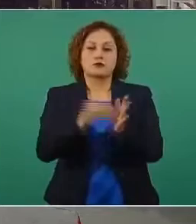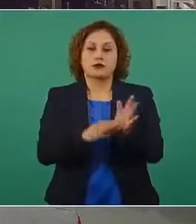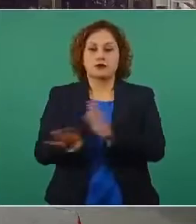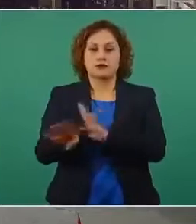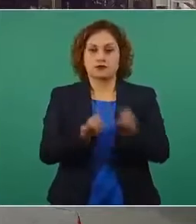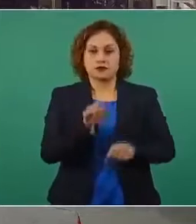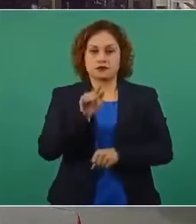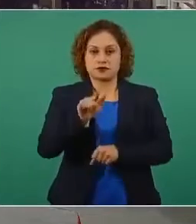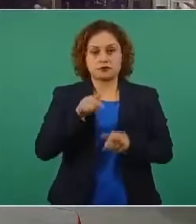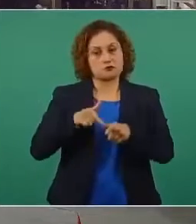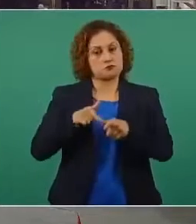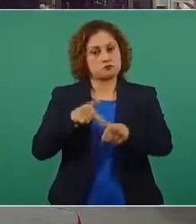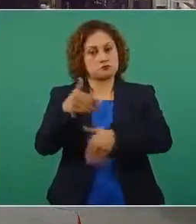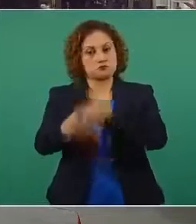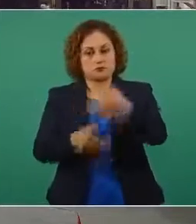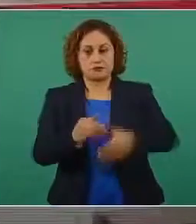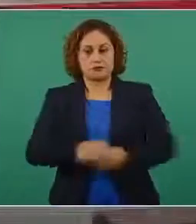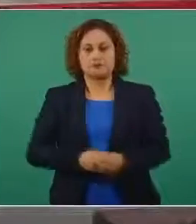muy bien